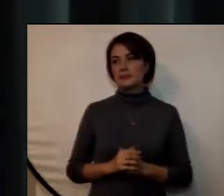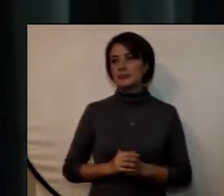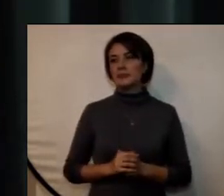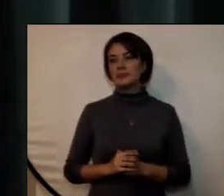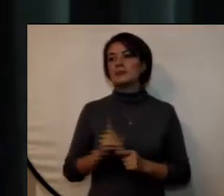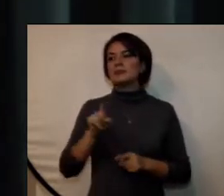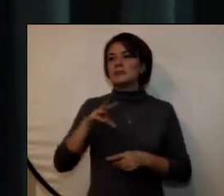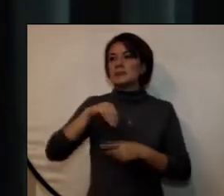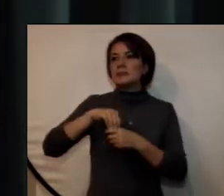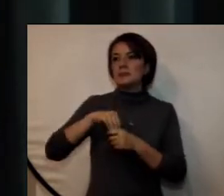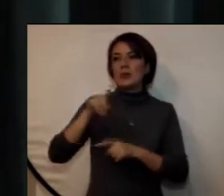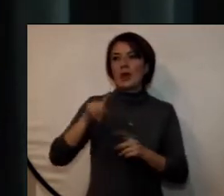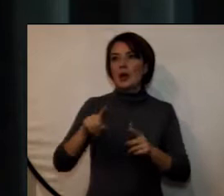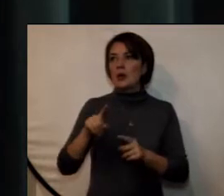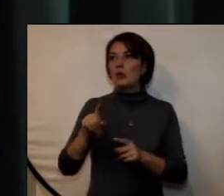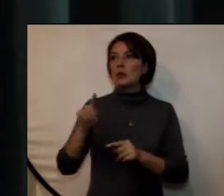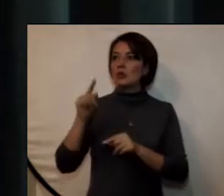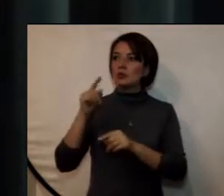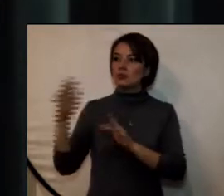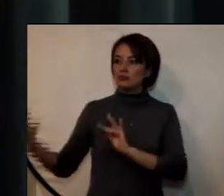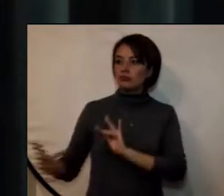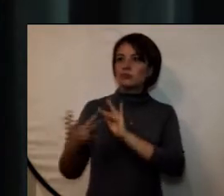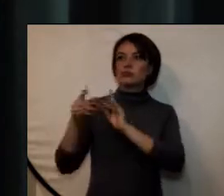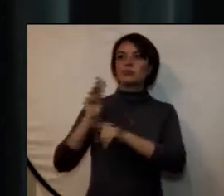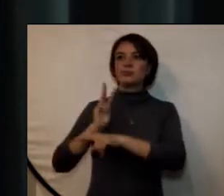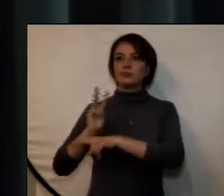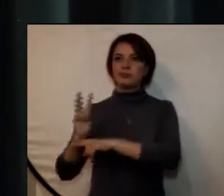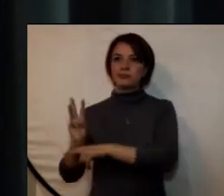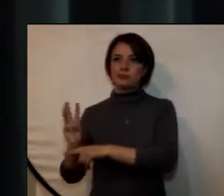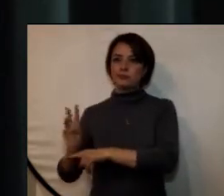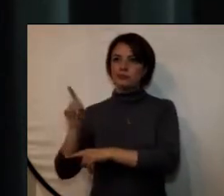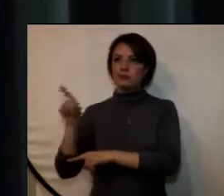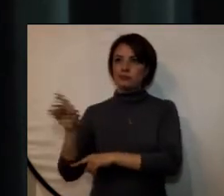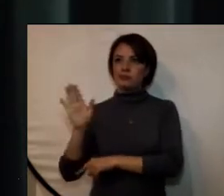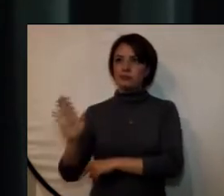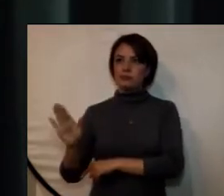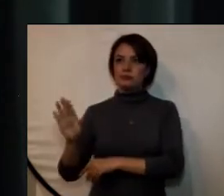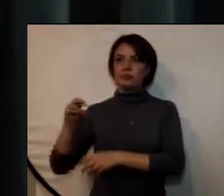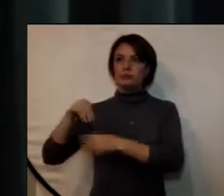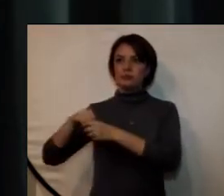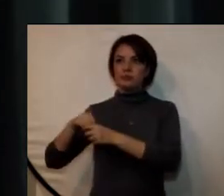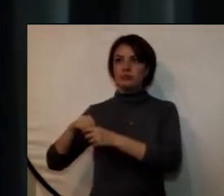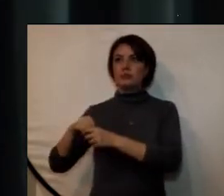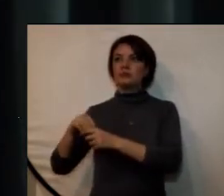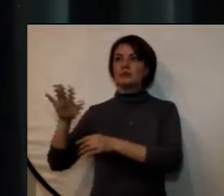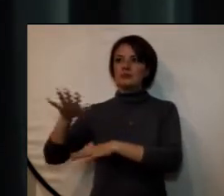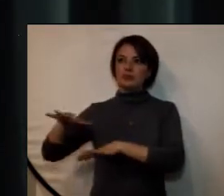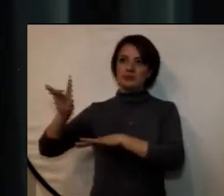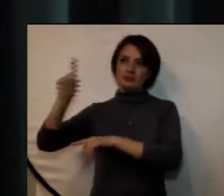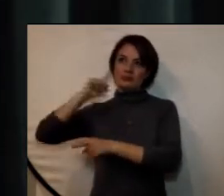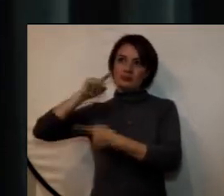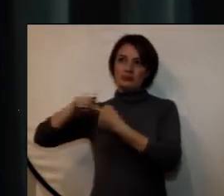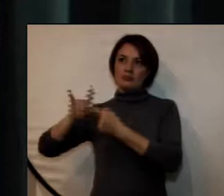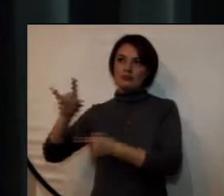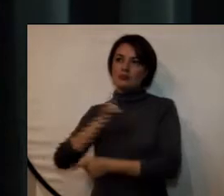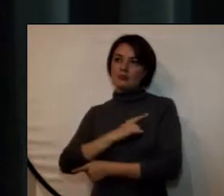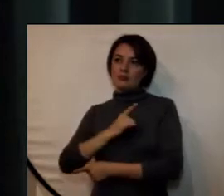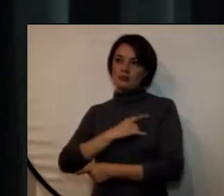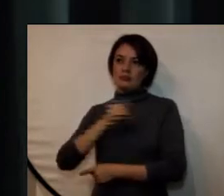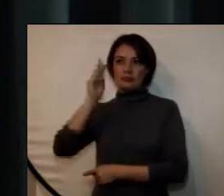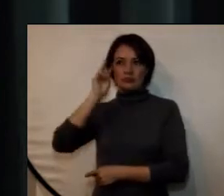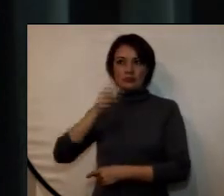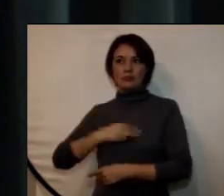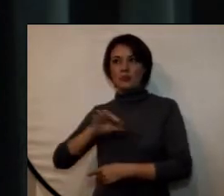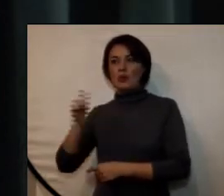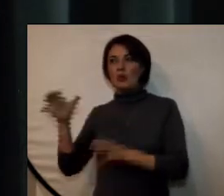incluidos los que nos están siguiendo por videoconferencia y viescini desde el Campos Nueva Granada y la Facultad de Medicina y